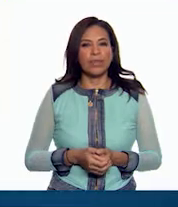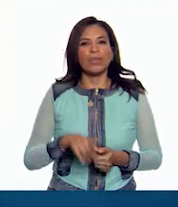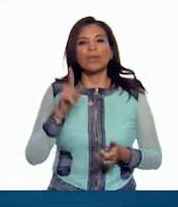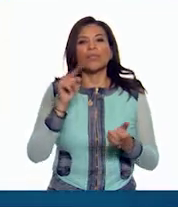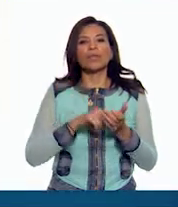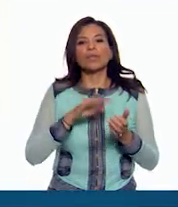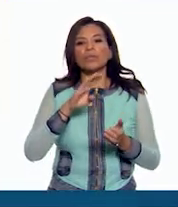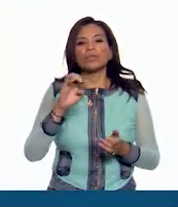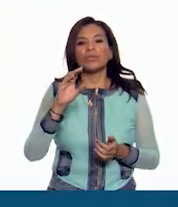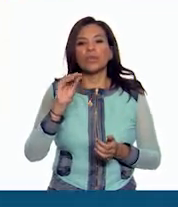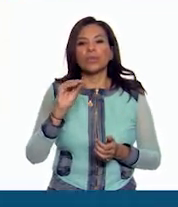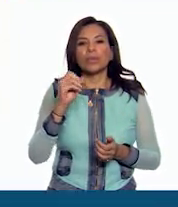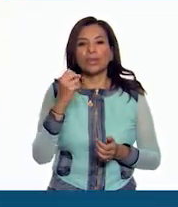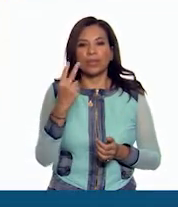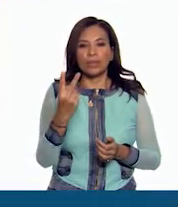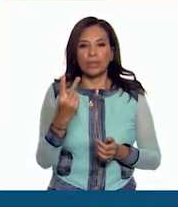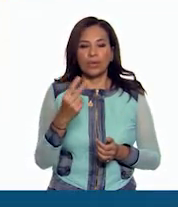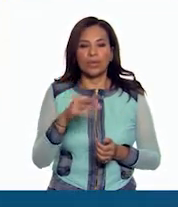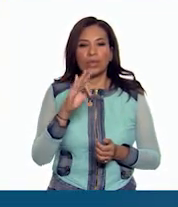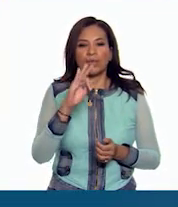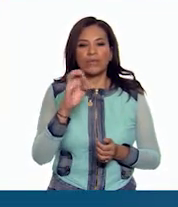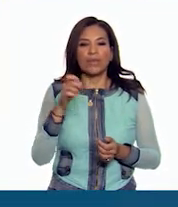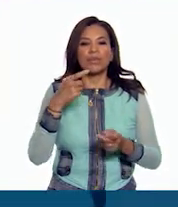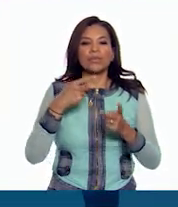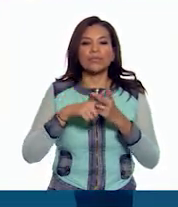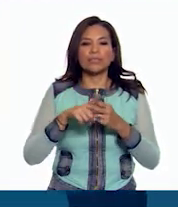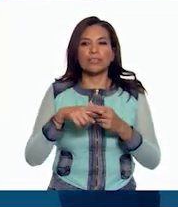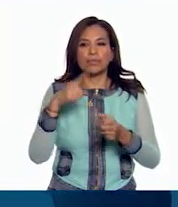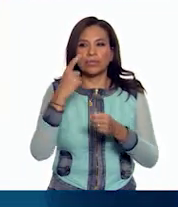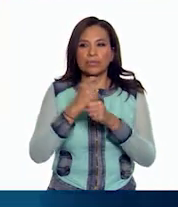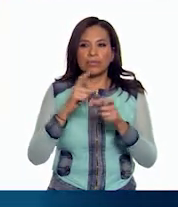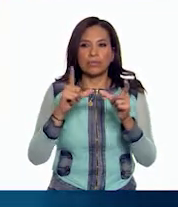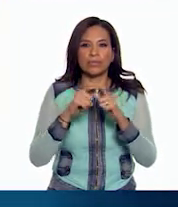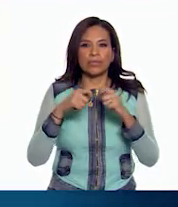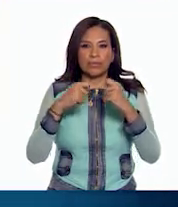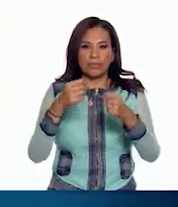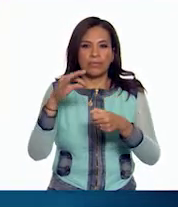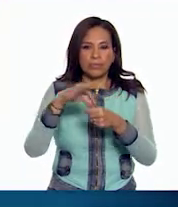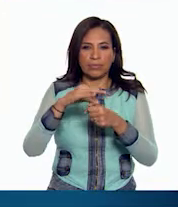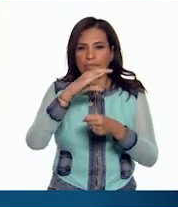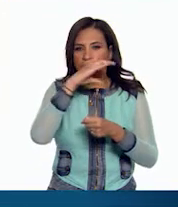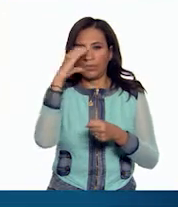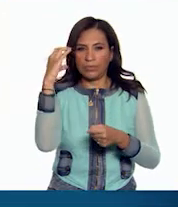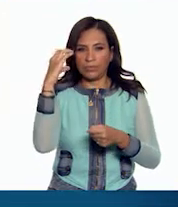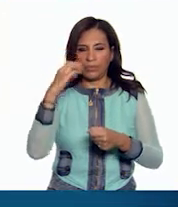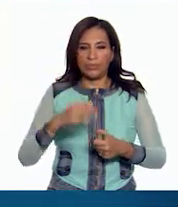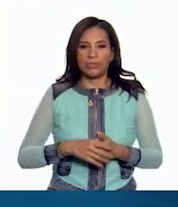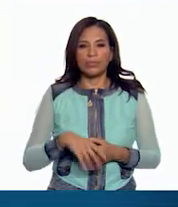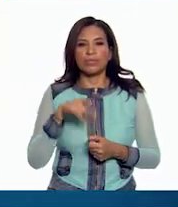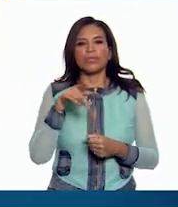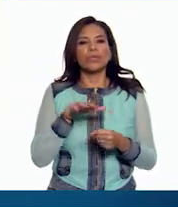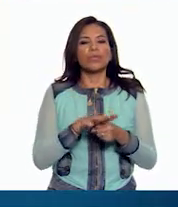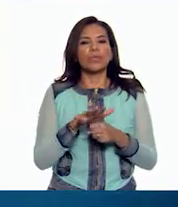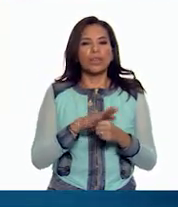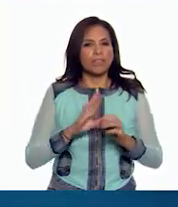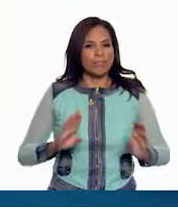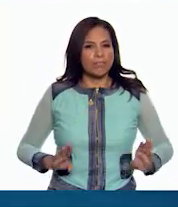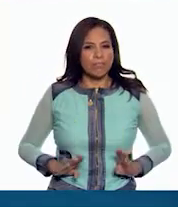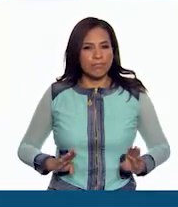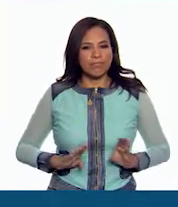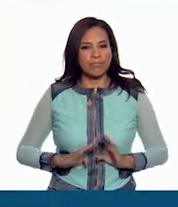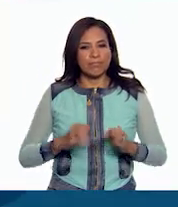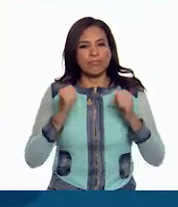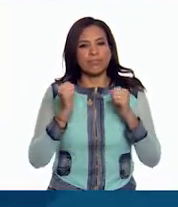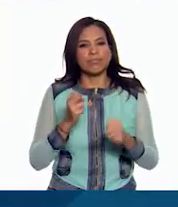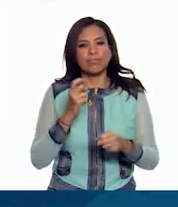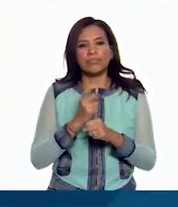En 1992, el IFE inició la entrega de la primera credencial para votar con fotografía, la cual, por sus características de